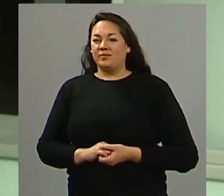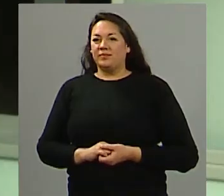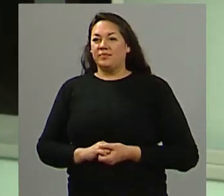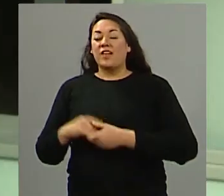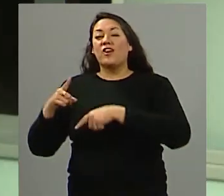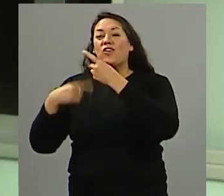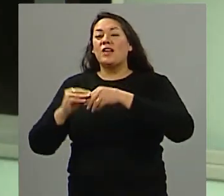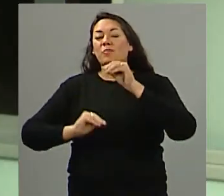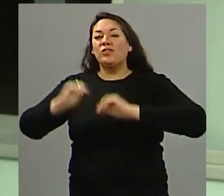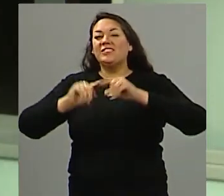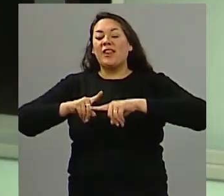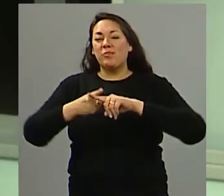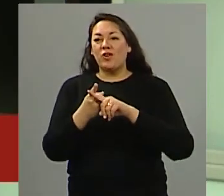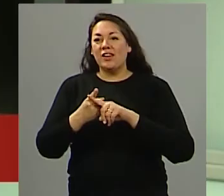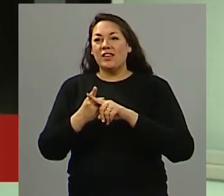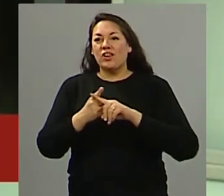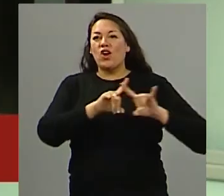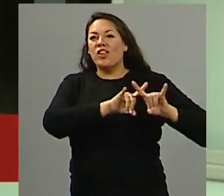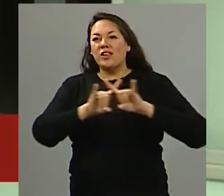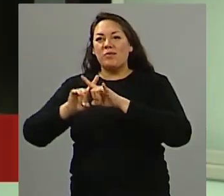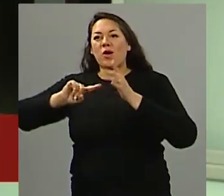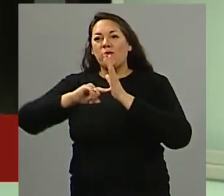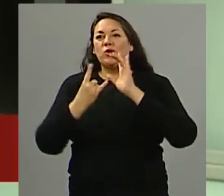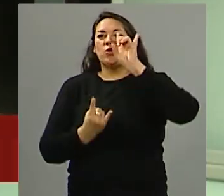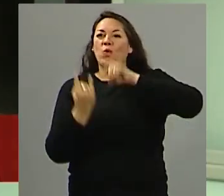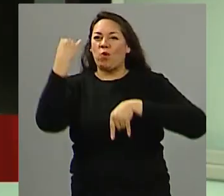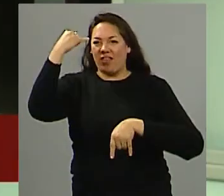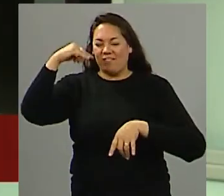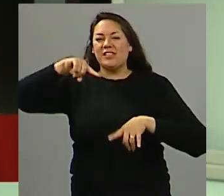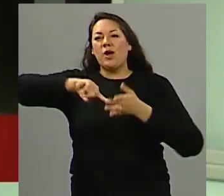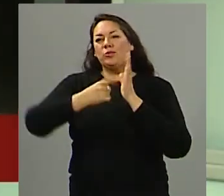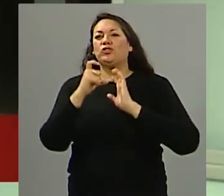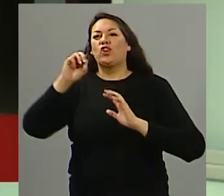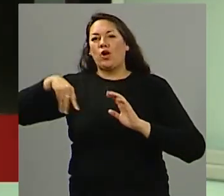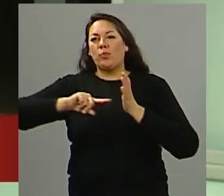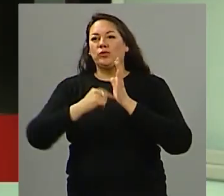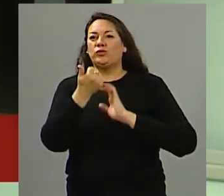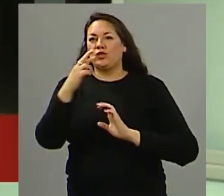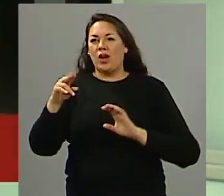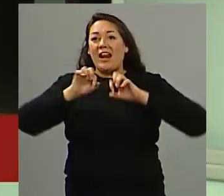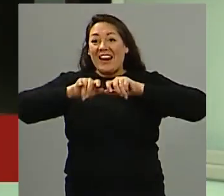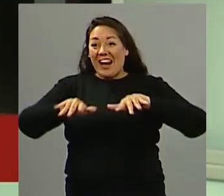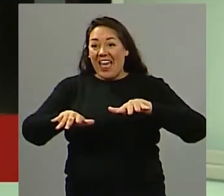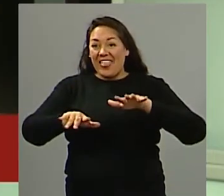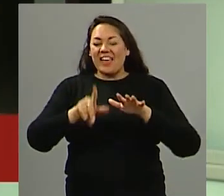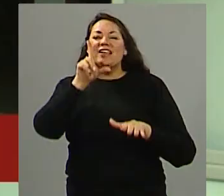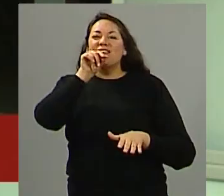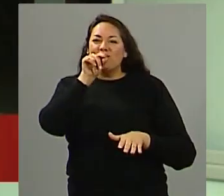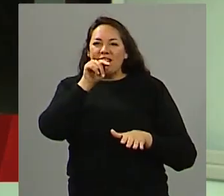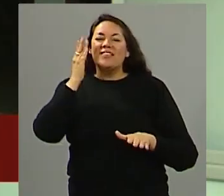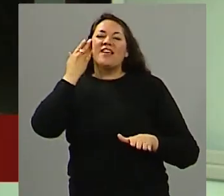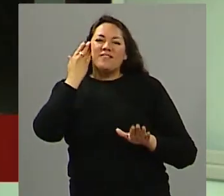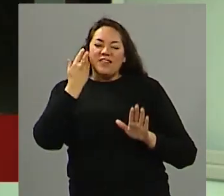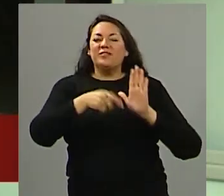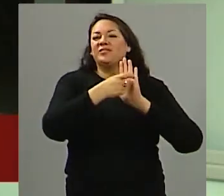seguimos aquí en chat político estamos en www.unidiversidad.com.ar ya saben en redes en twitter en facebook que también estamos en